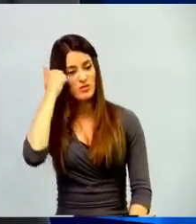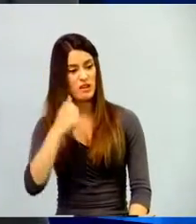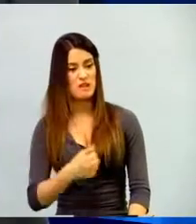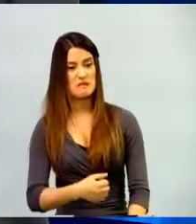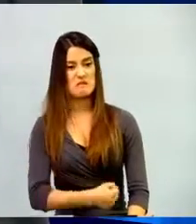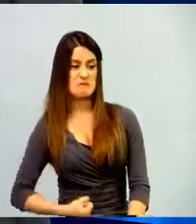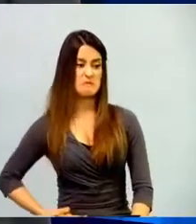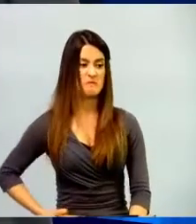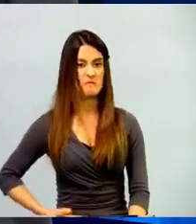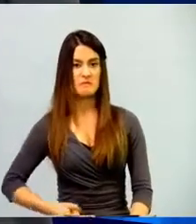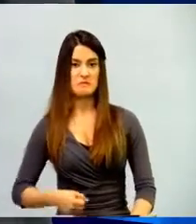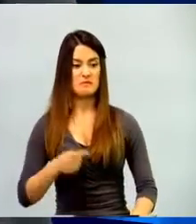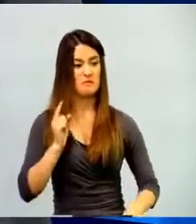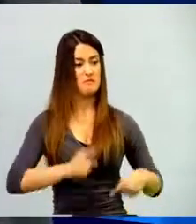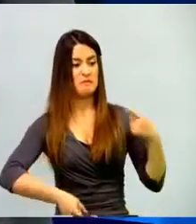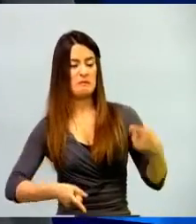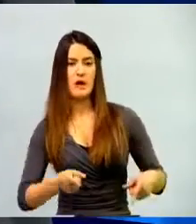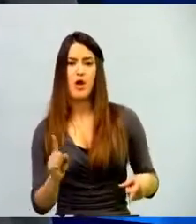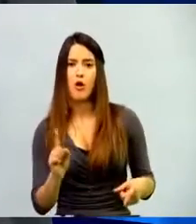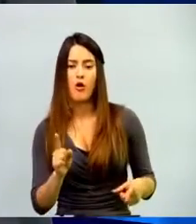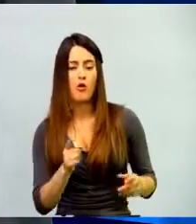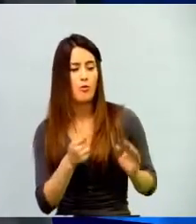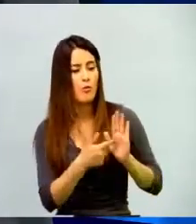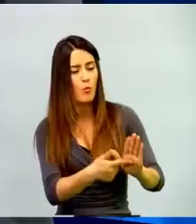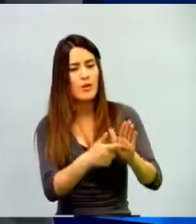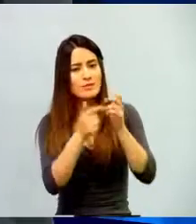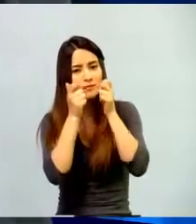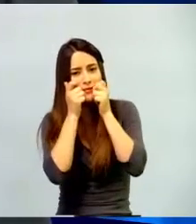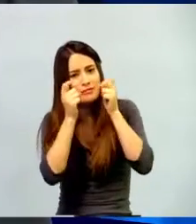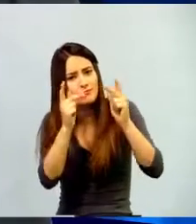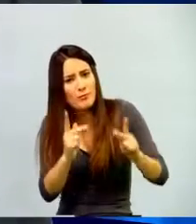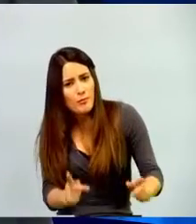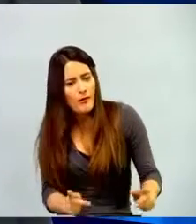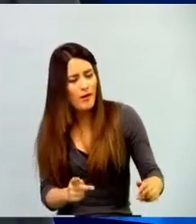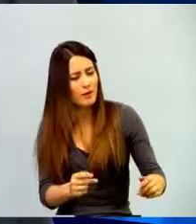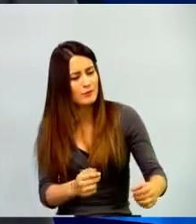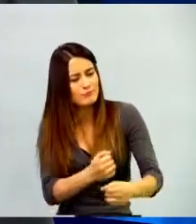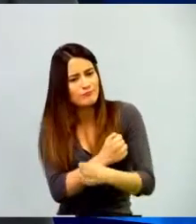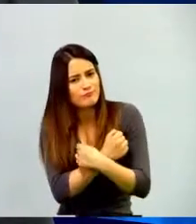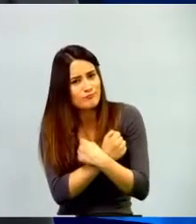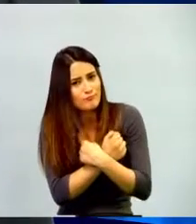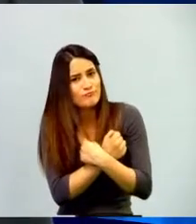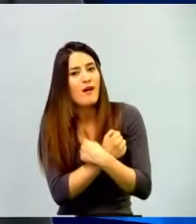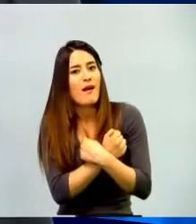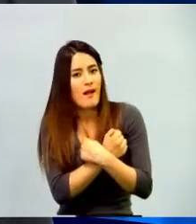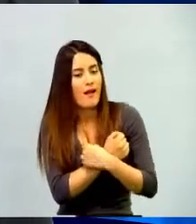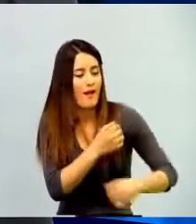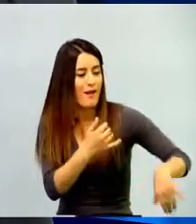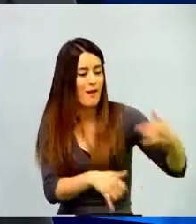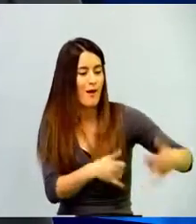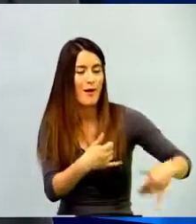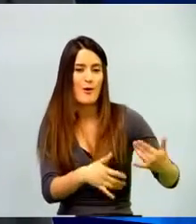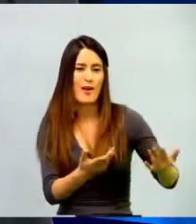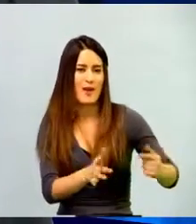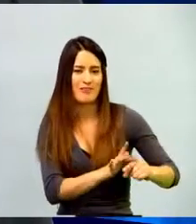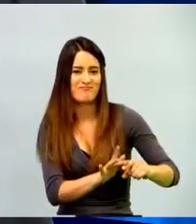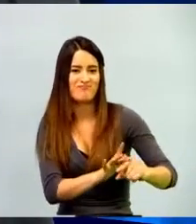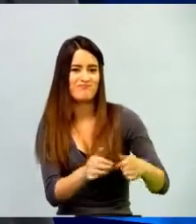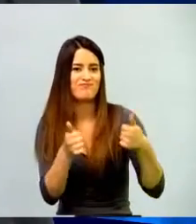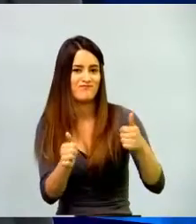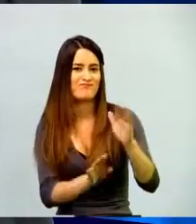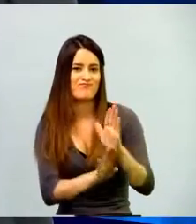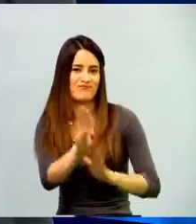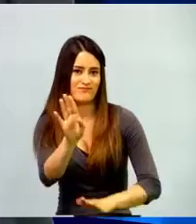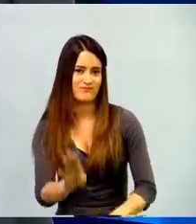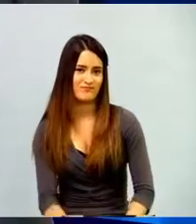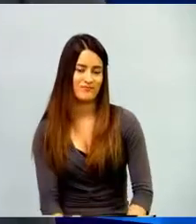juego. Es decir, lo humano es vital, vital para, sobre todo, digamos, en primera infancia, me imagino que los niños que